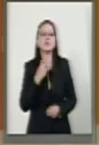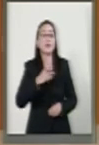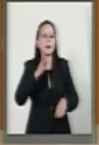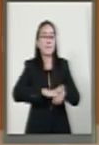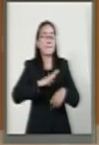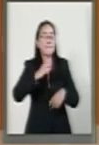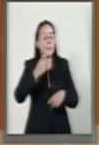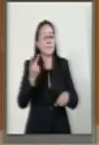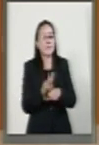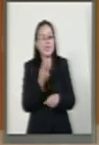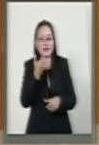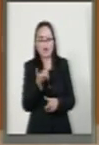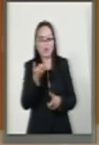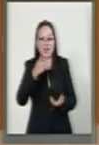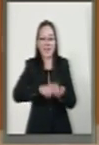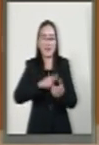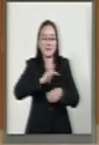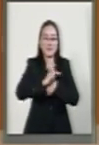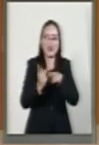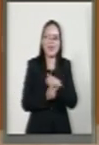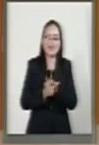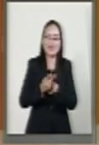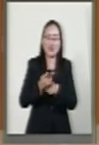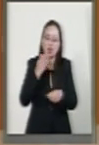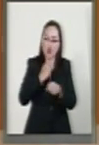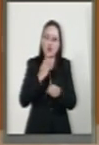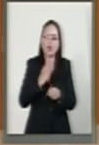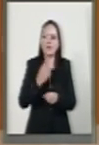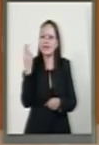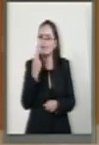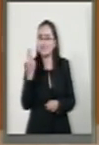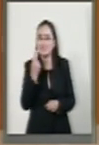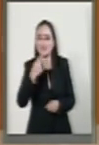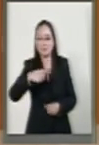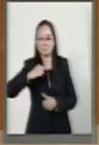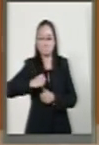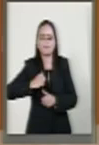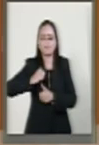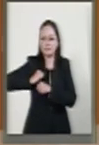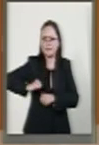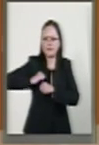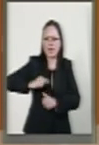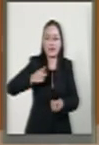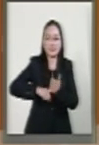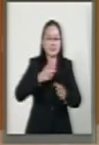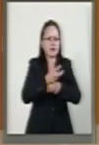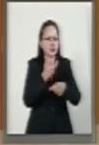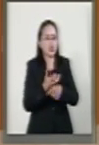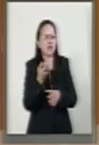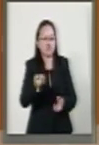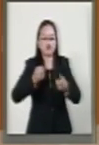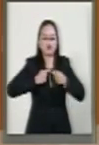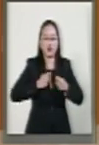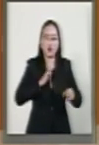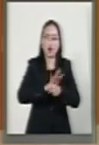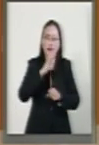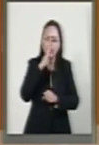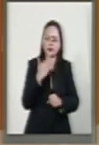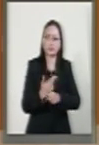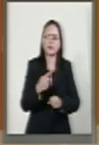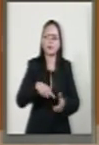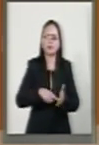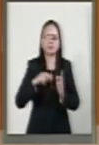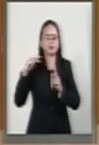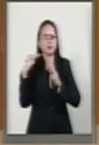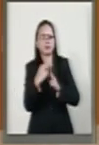nacional exige en estos momentos de los ejecutivos locales asumir la disciplina financiera bajo la perspectiva